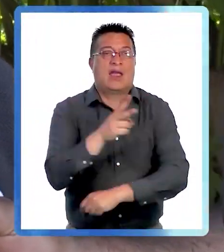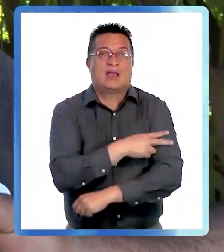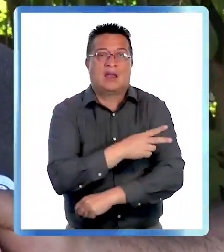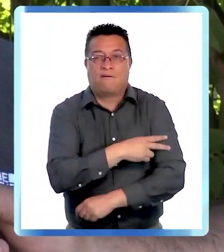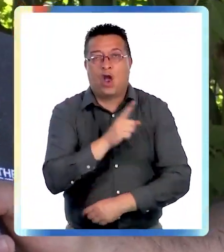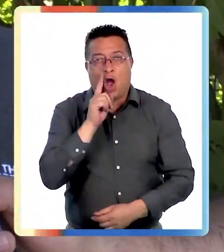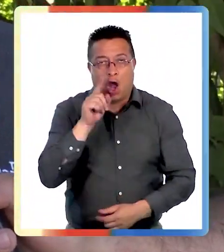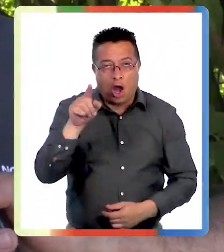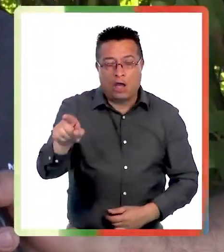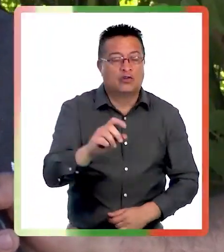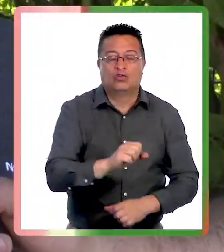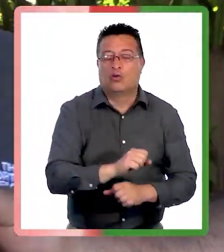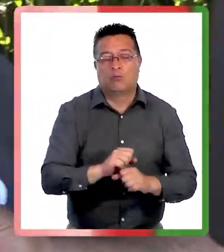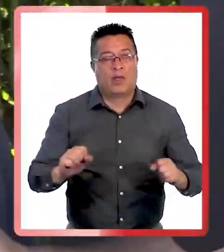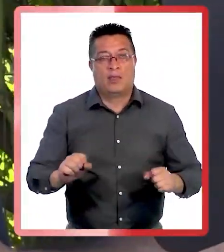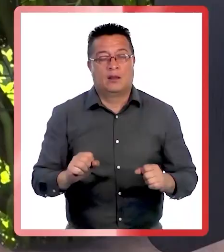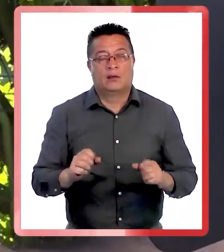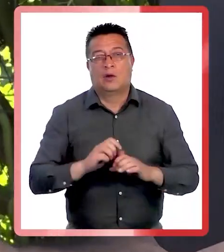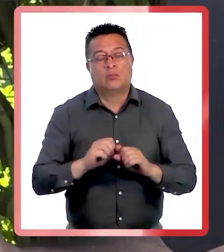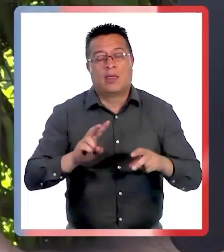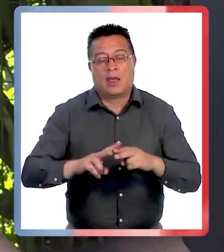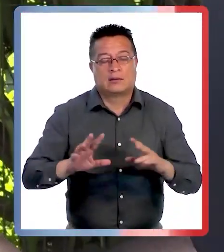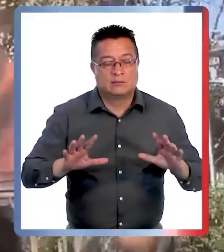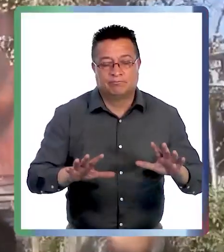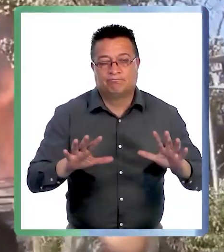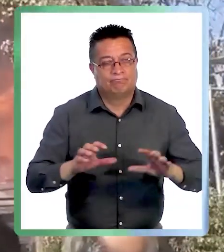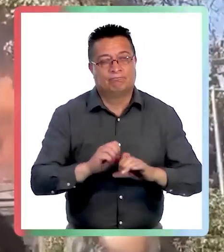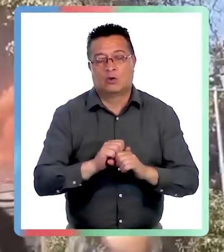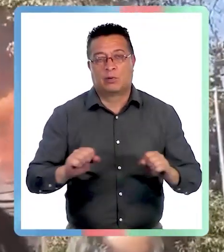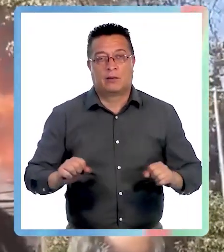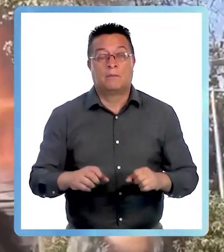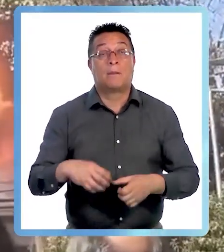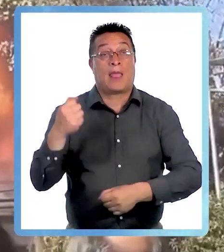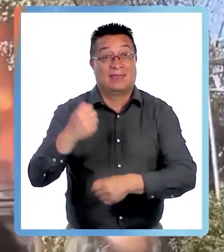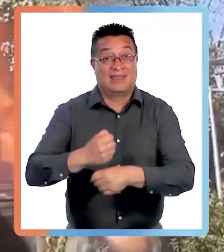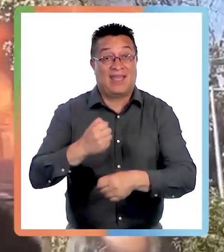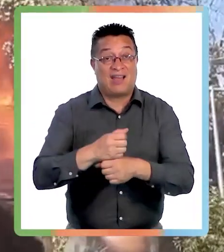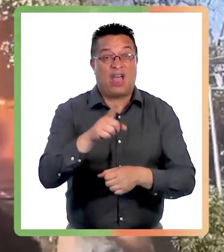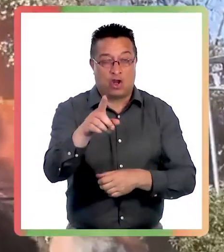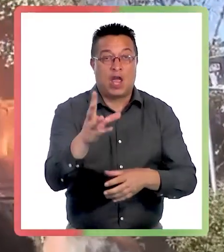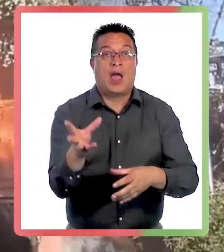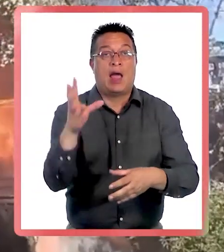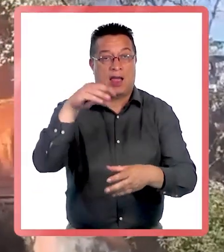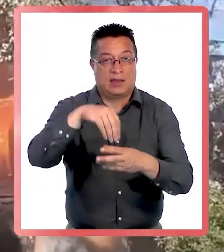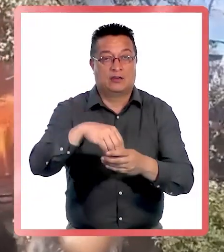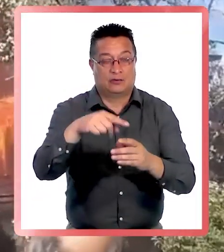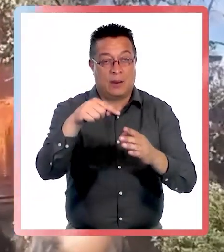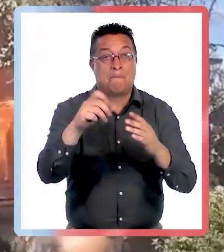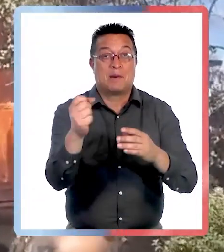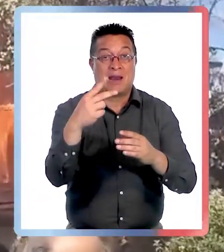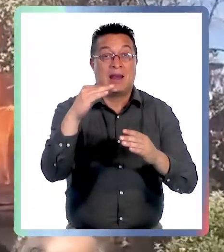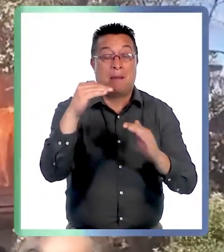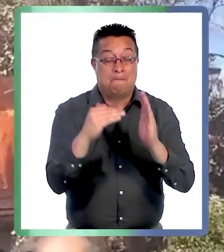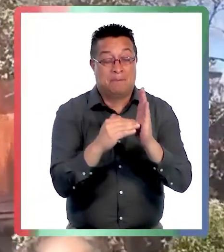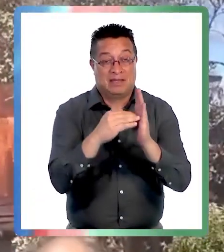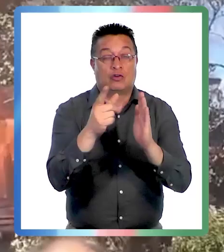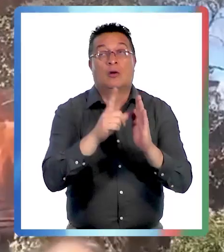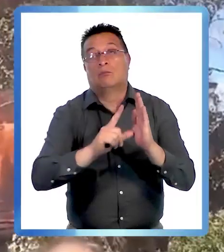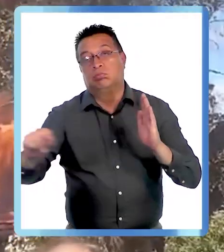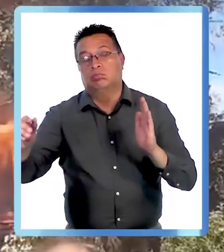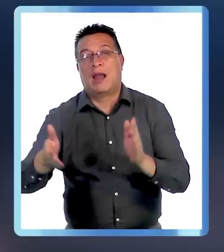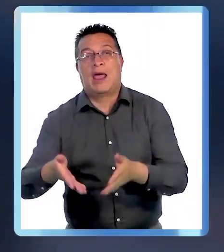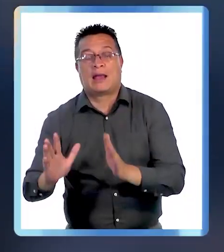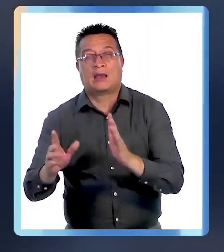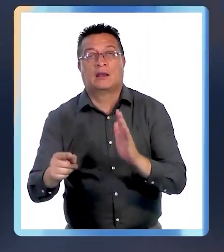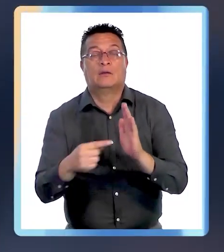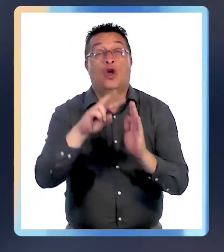mi jefe que estaban ellos ahí. Ya no se pudo hacer nada. Los trabajadores que se encontraban en el primer piso huyeron